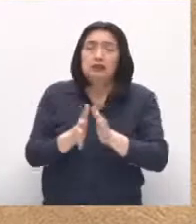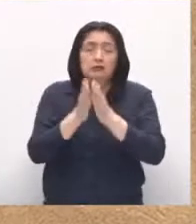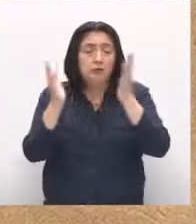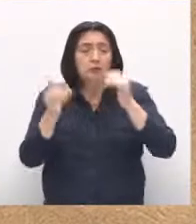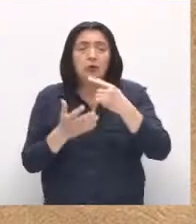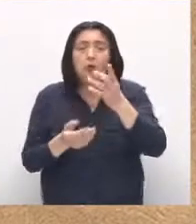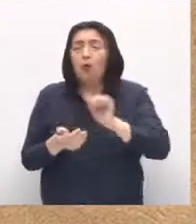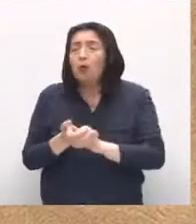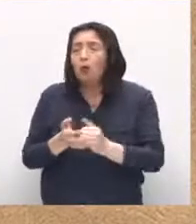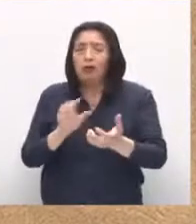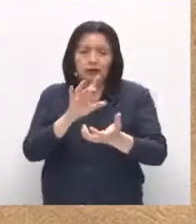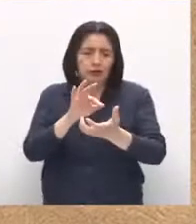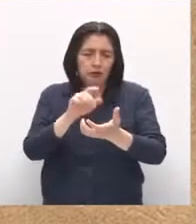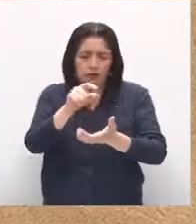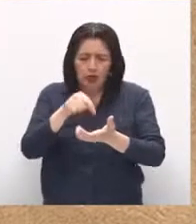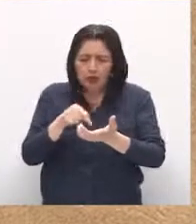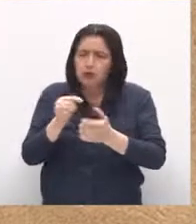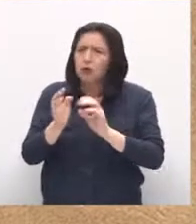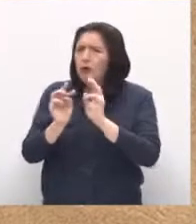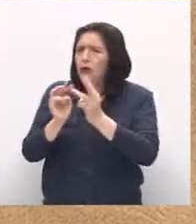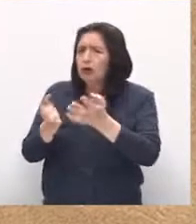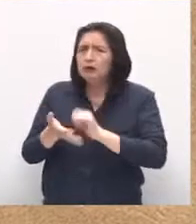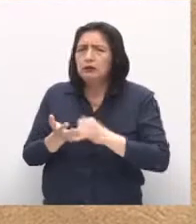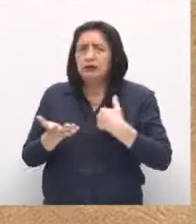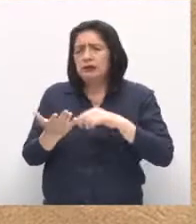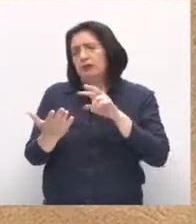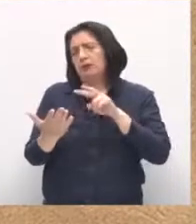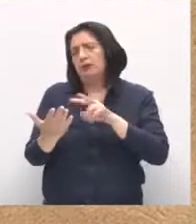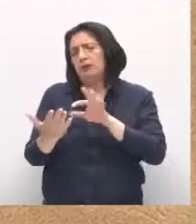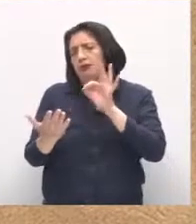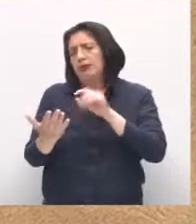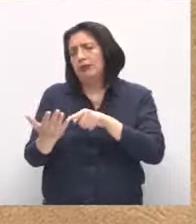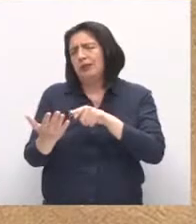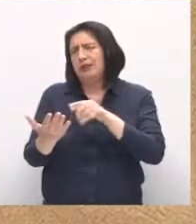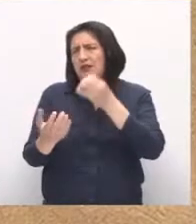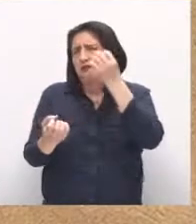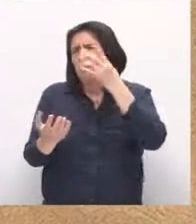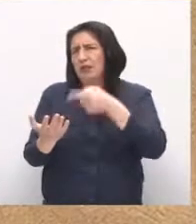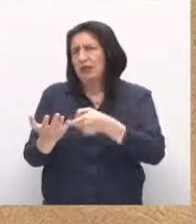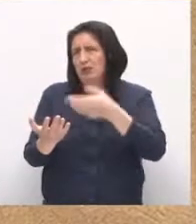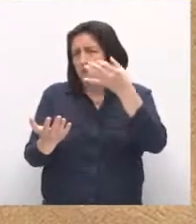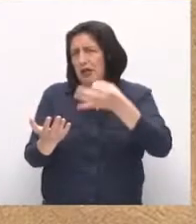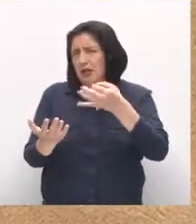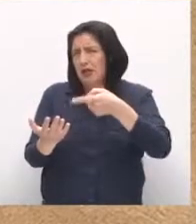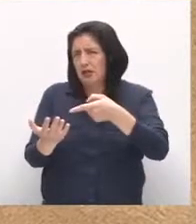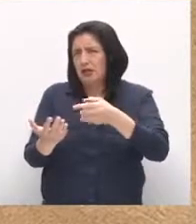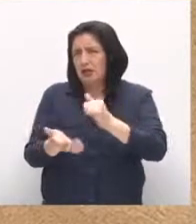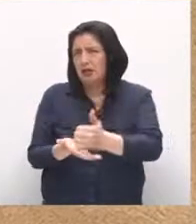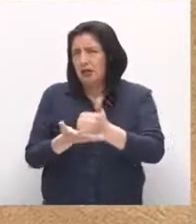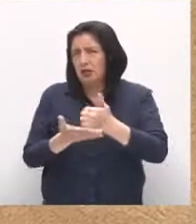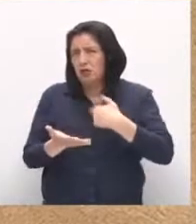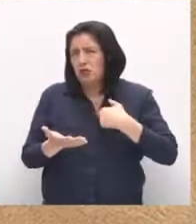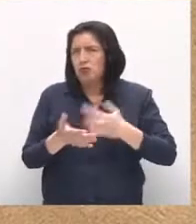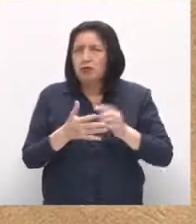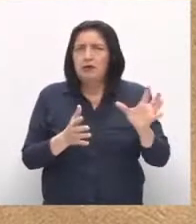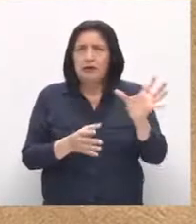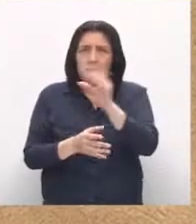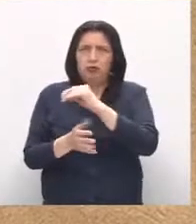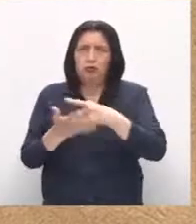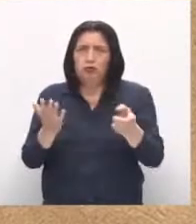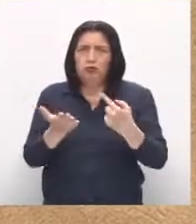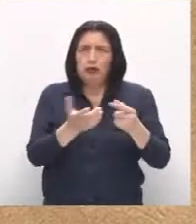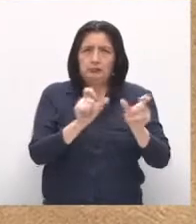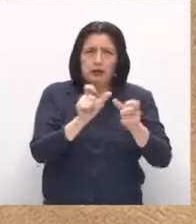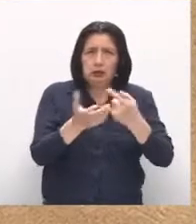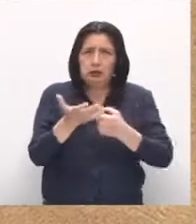a través de las cadenas de celular o de WhatsApp y aprendamos a reconocer cuándo es información que genuinamente contribuye al interés público y al